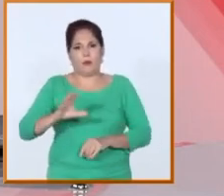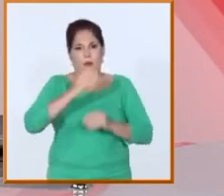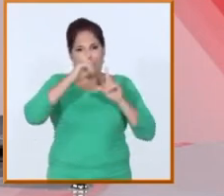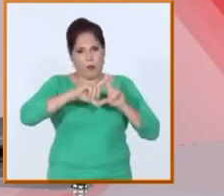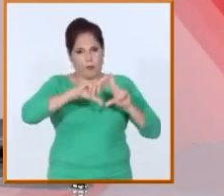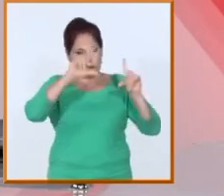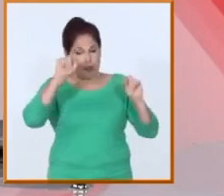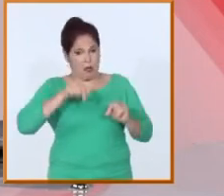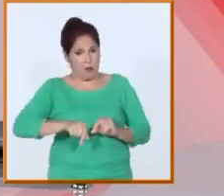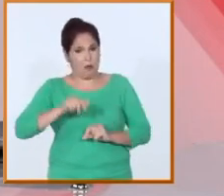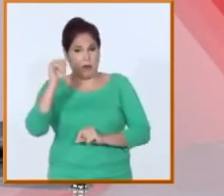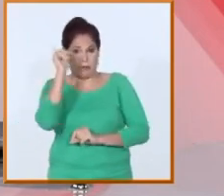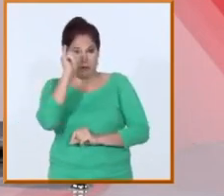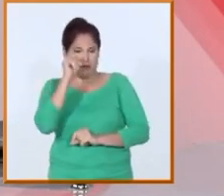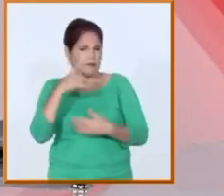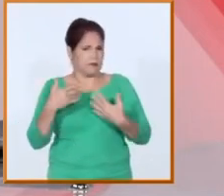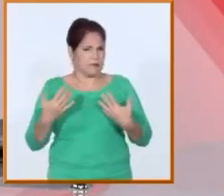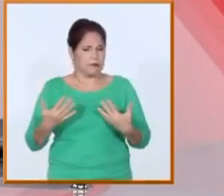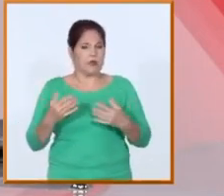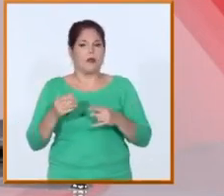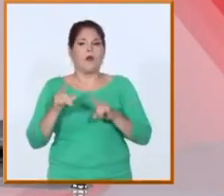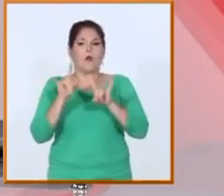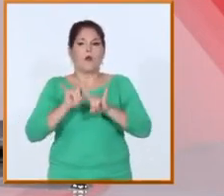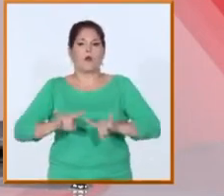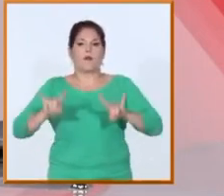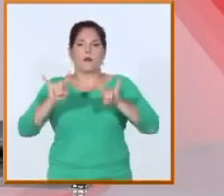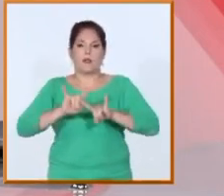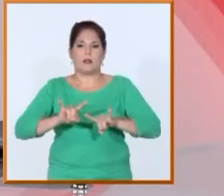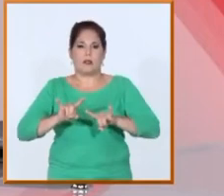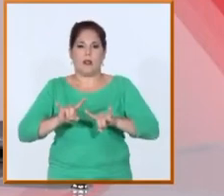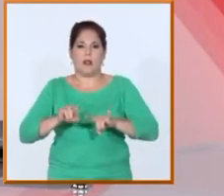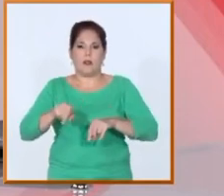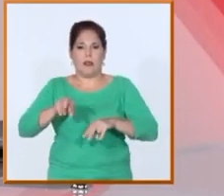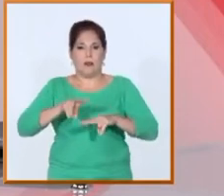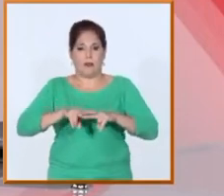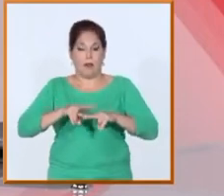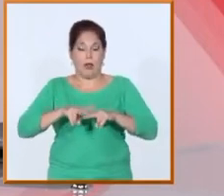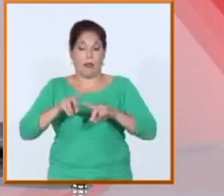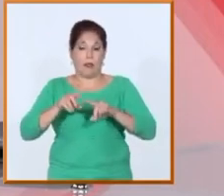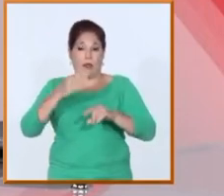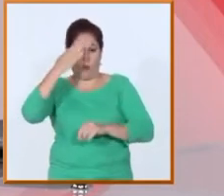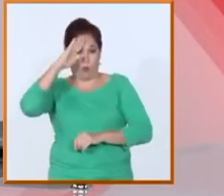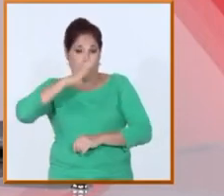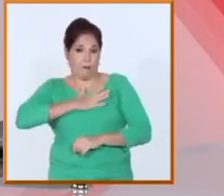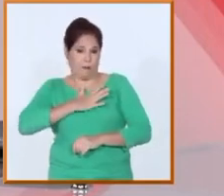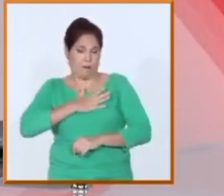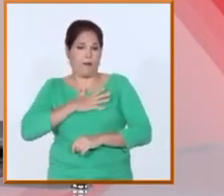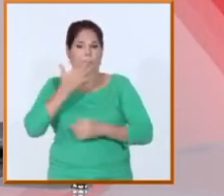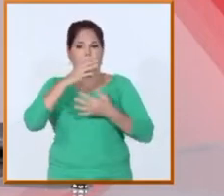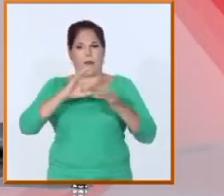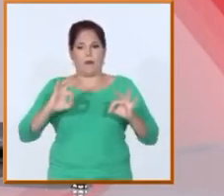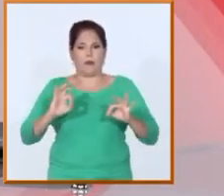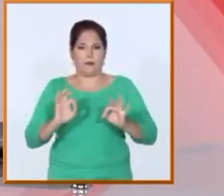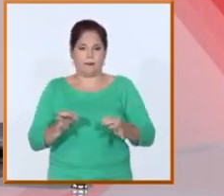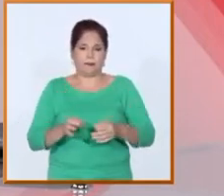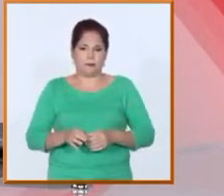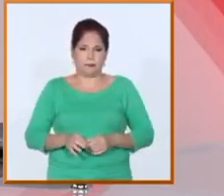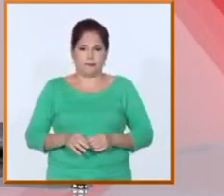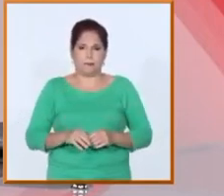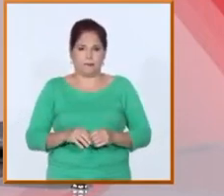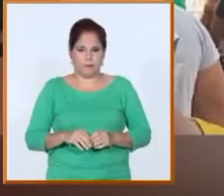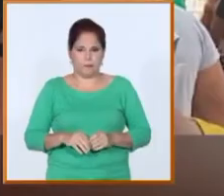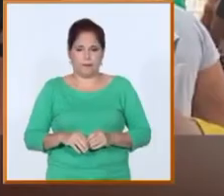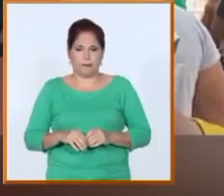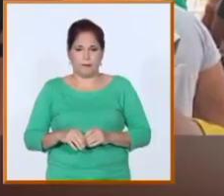les propongo un reportaje de lo que pasó en una de las más jóvenes universidades cubanas la universidad de Artemisa y después regresamos para seguir hablando por el ministro